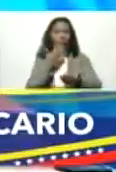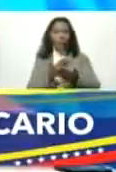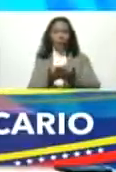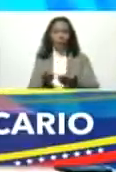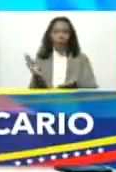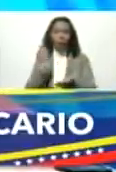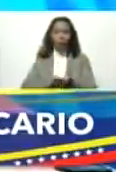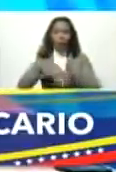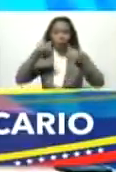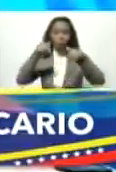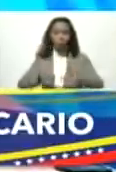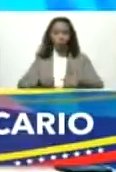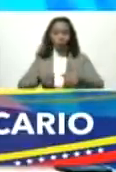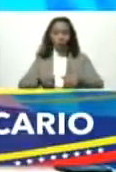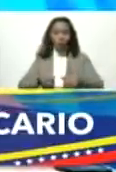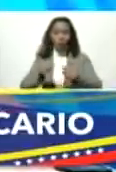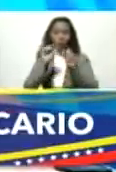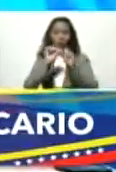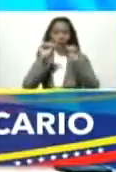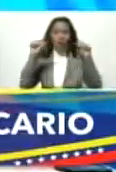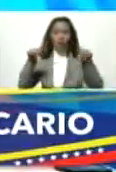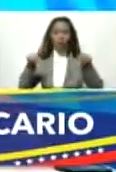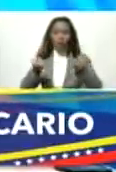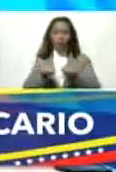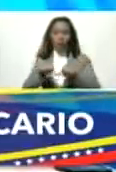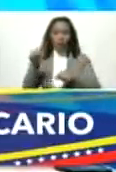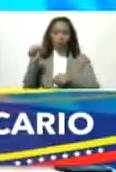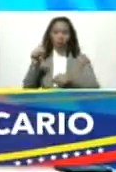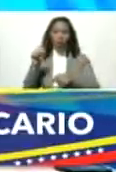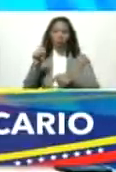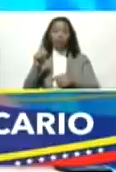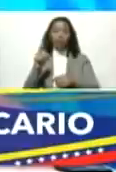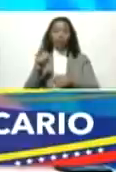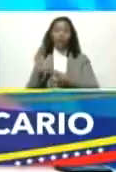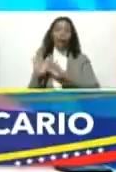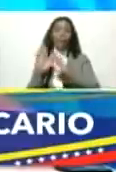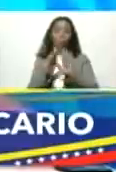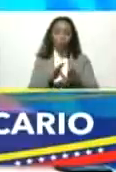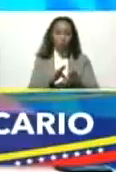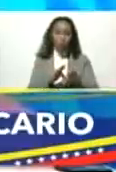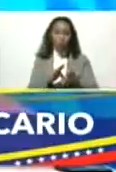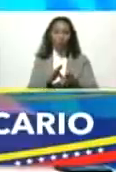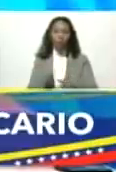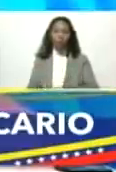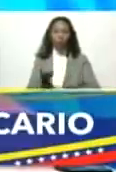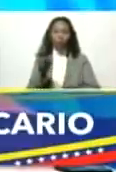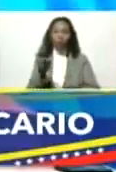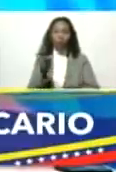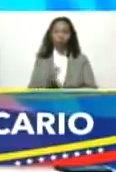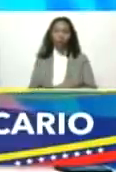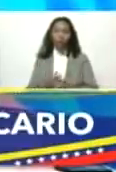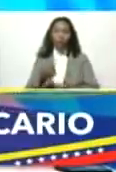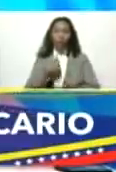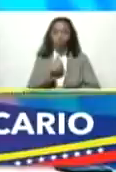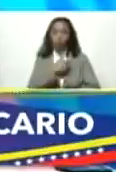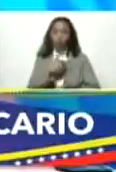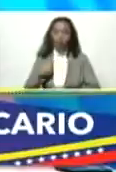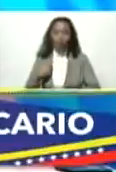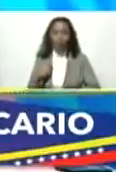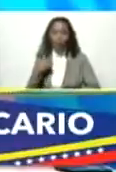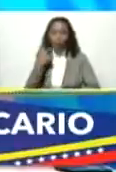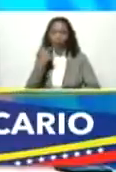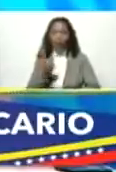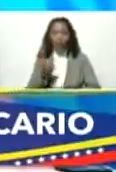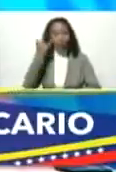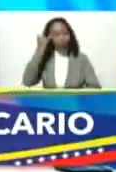colocarnos hoy en una situación de ventaja favorable y yo quisiera aportar presidente